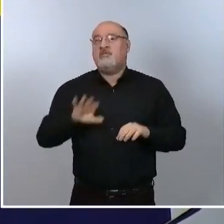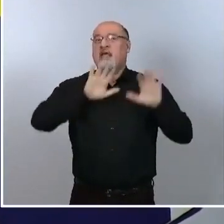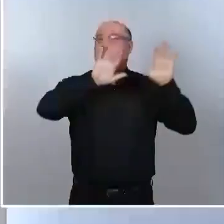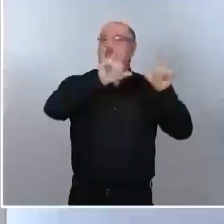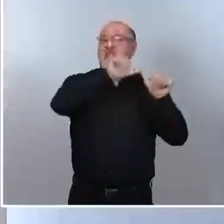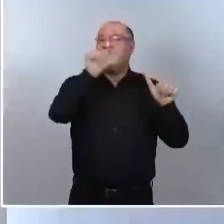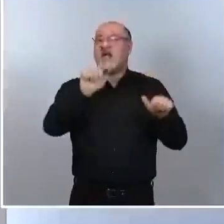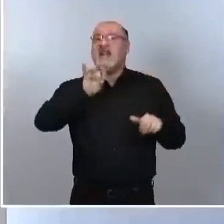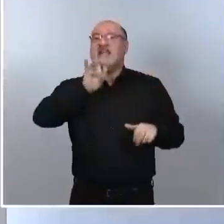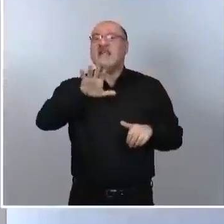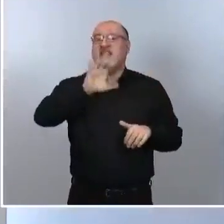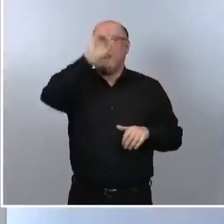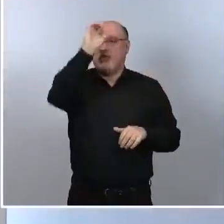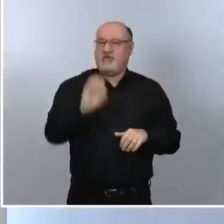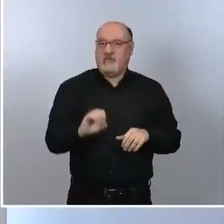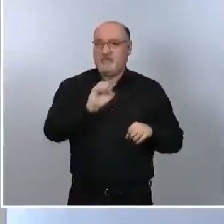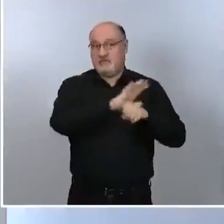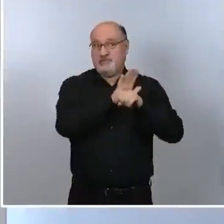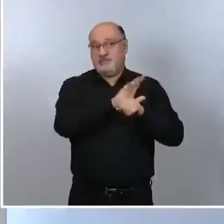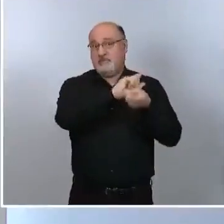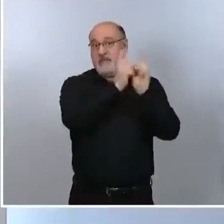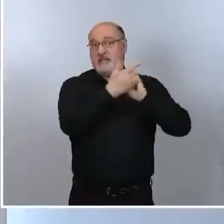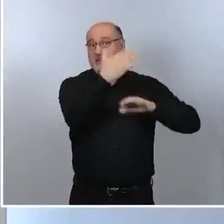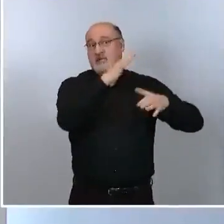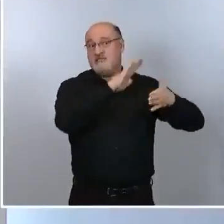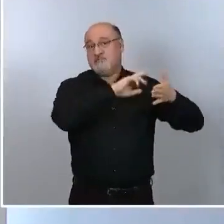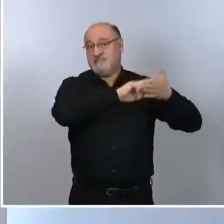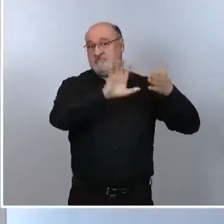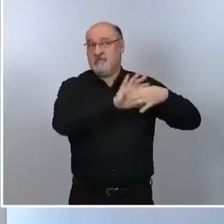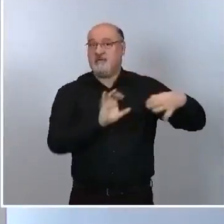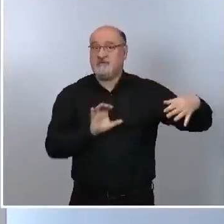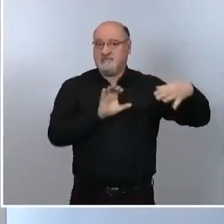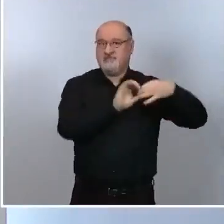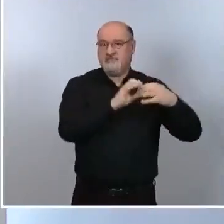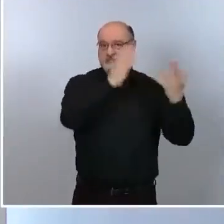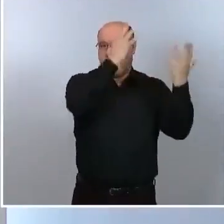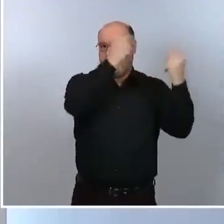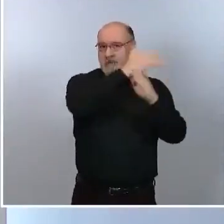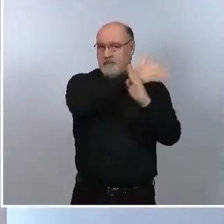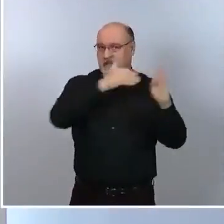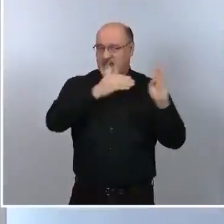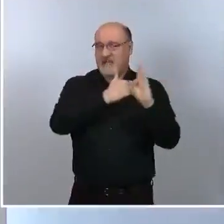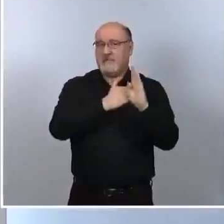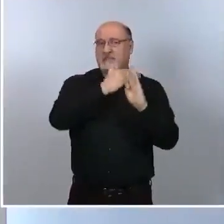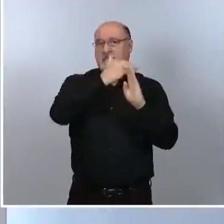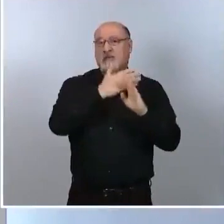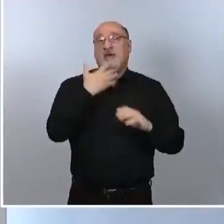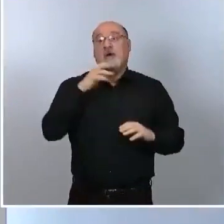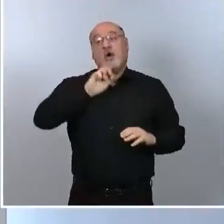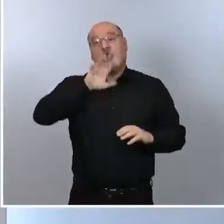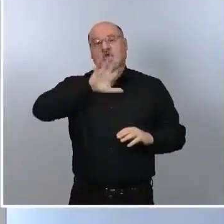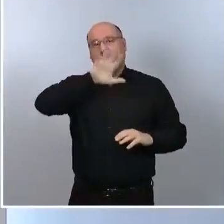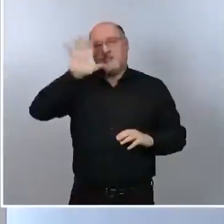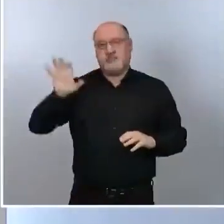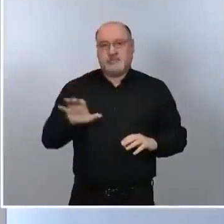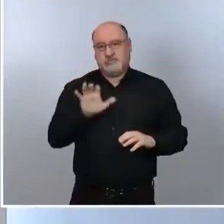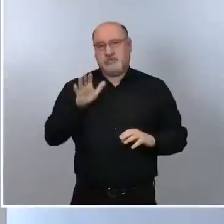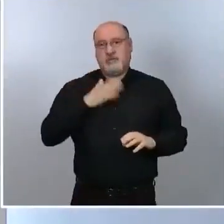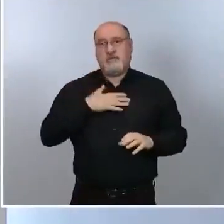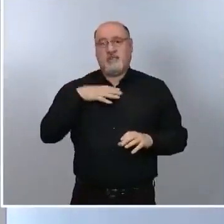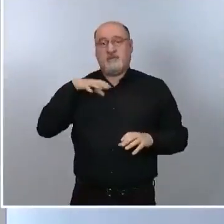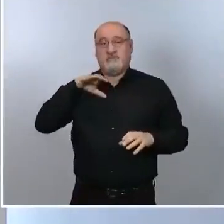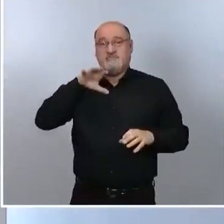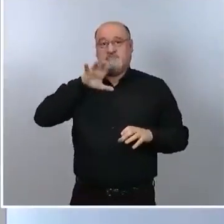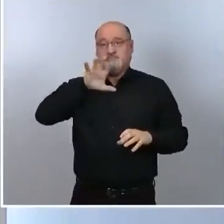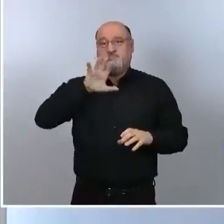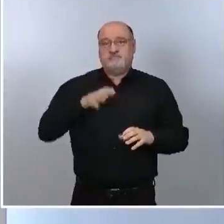15%, si bien hay una incidencia más acumulada, mayor, perdón, en otros territorios de nuestra comunidad. Cada